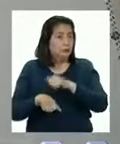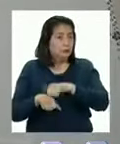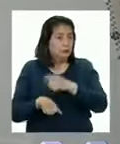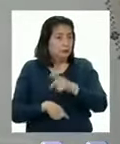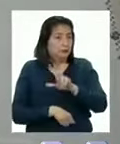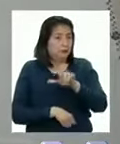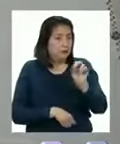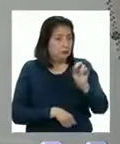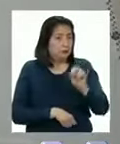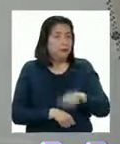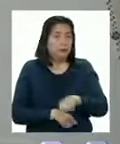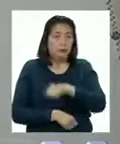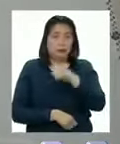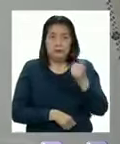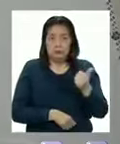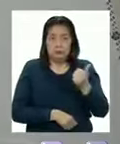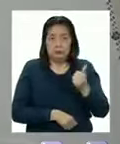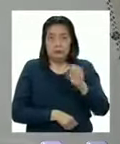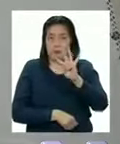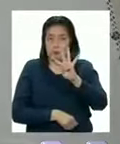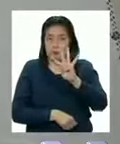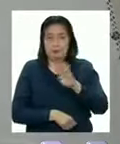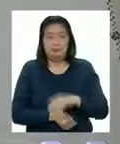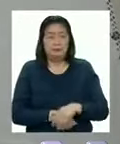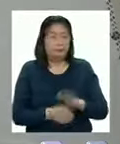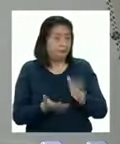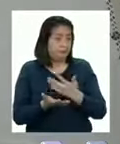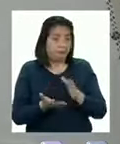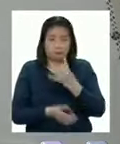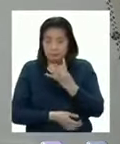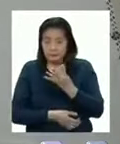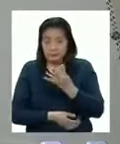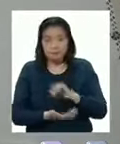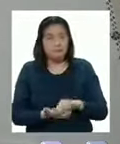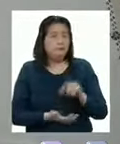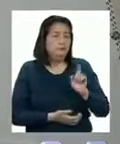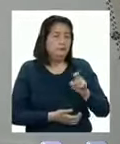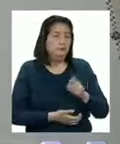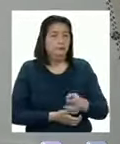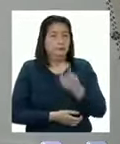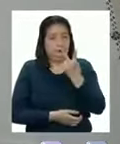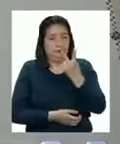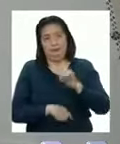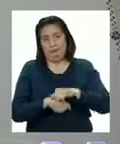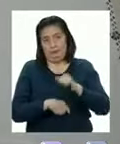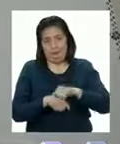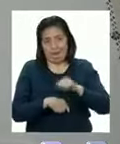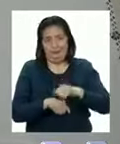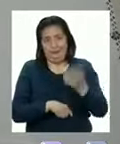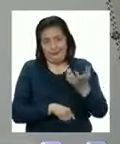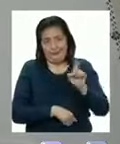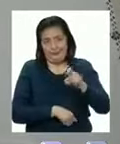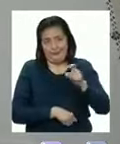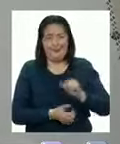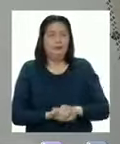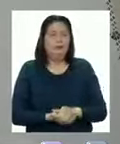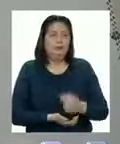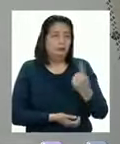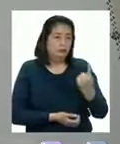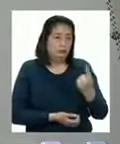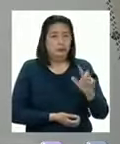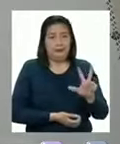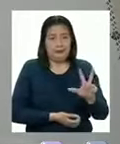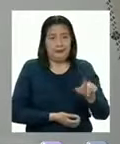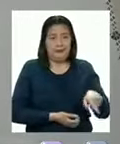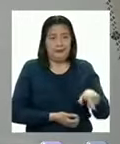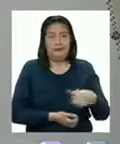treinta Y otra en el cuatro Como no hay cuatro, voy a necesitar dos piedritas Una